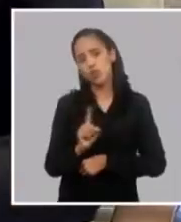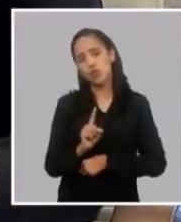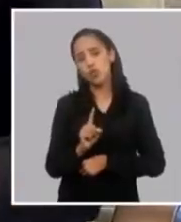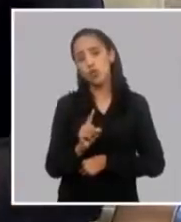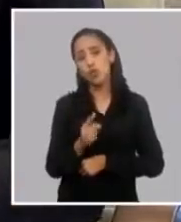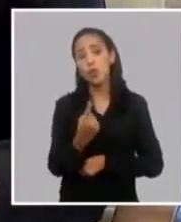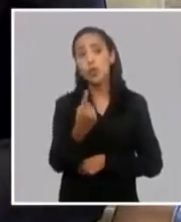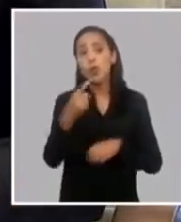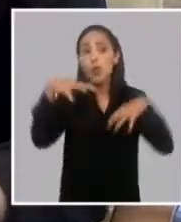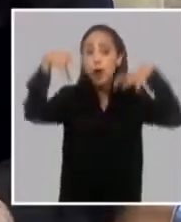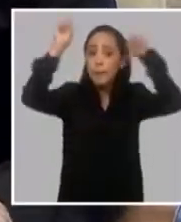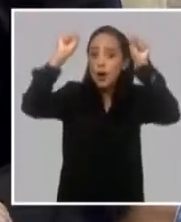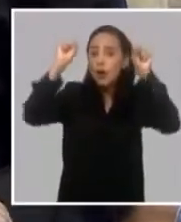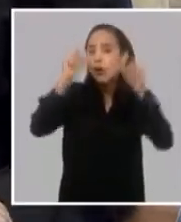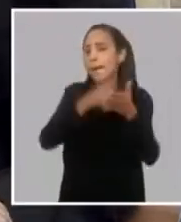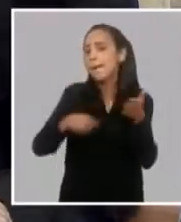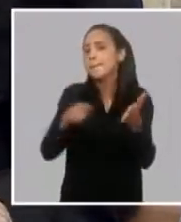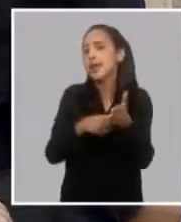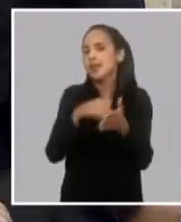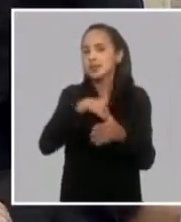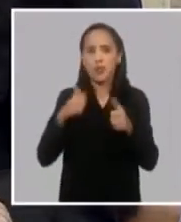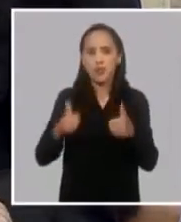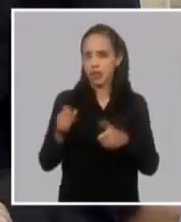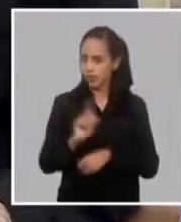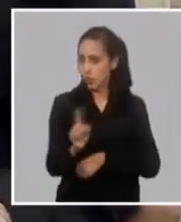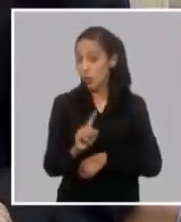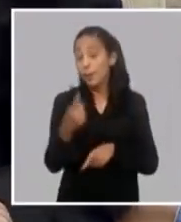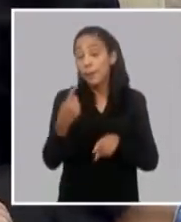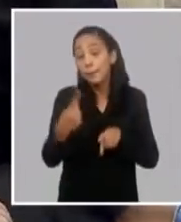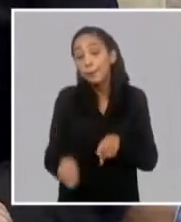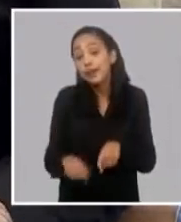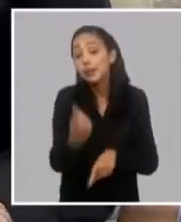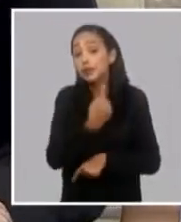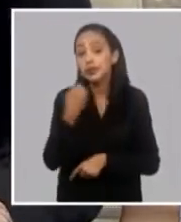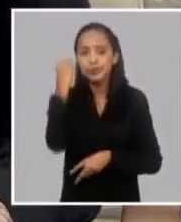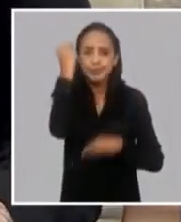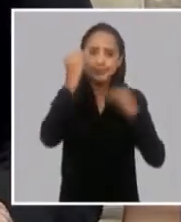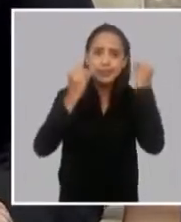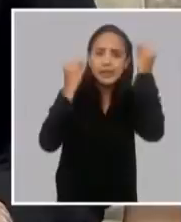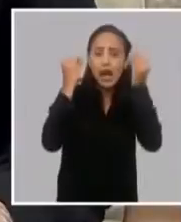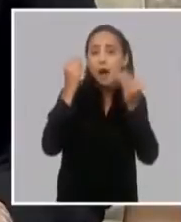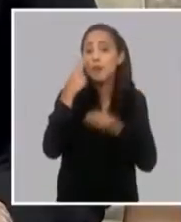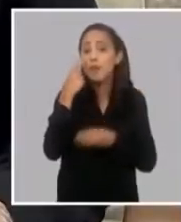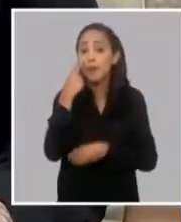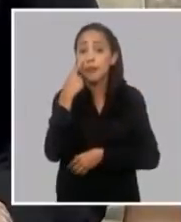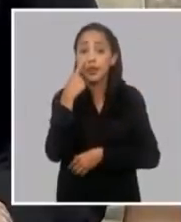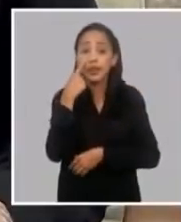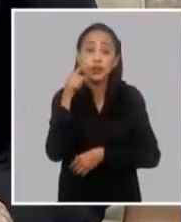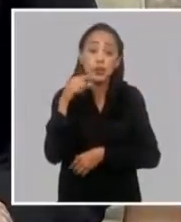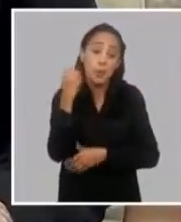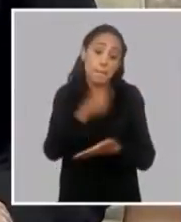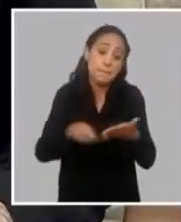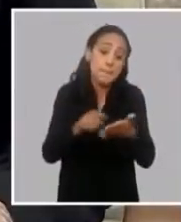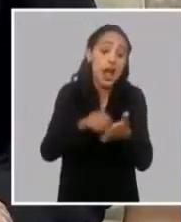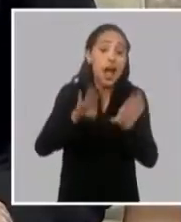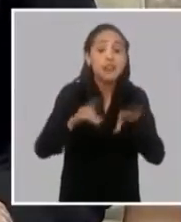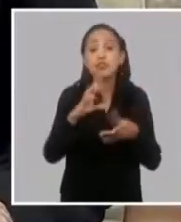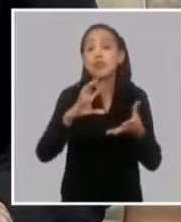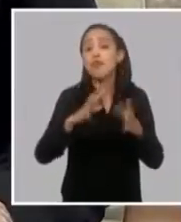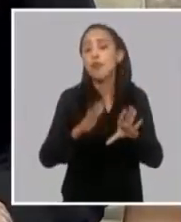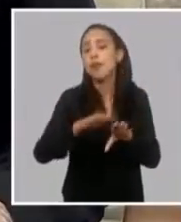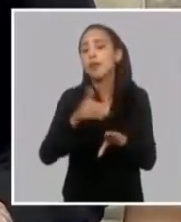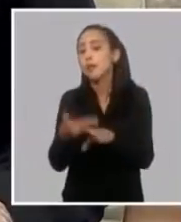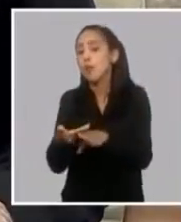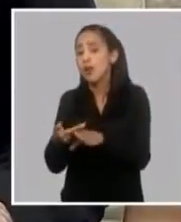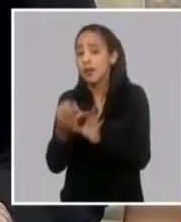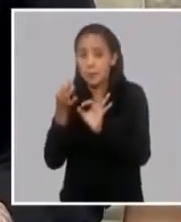con un apagón planificado. Pero es que incluso se previó de una manera, en la práctica ha sido de otra. Y nosotros, ¿qué hemos dicho?